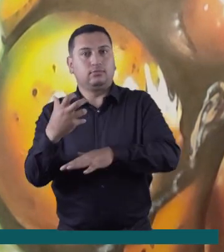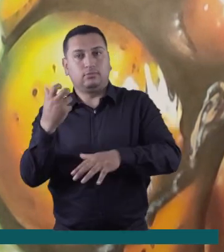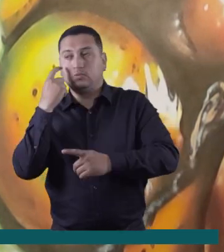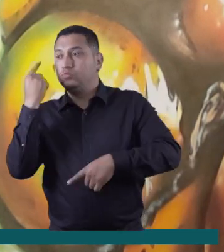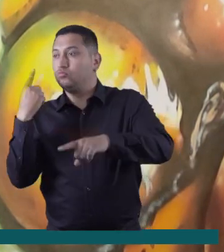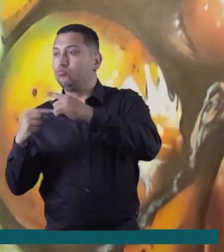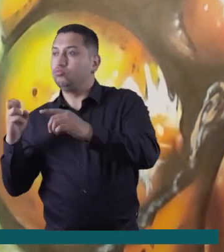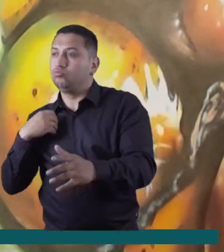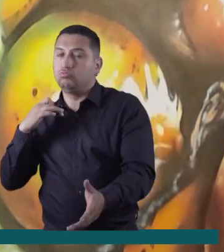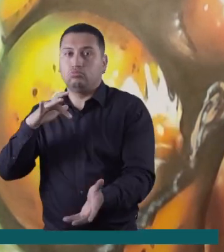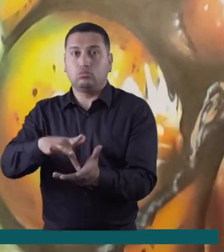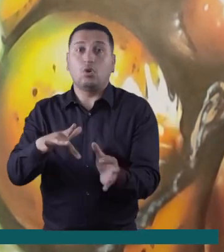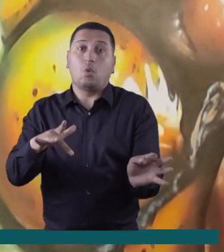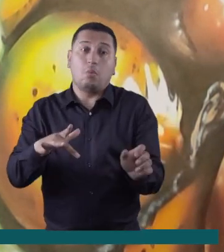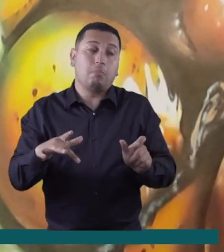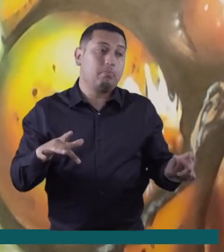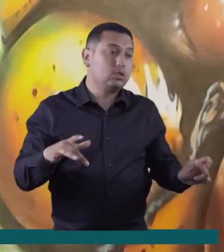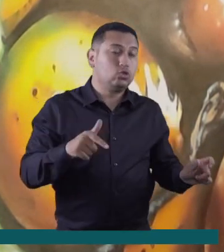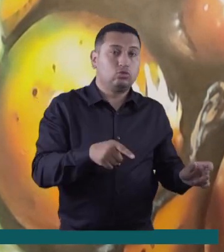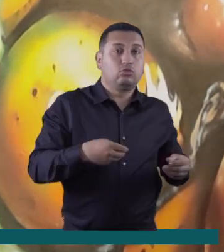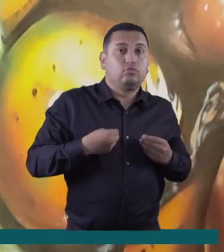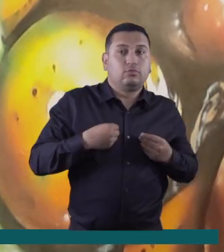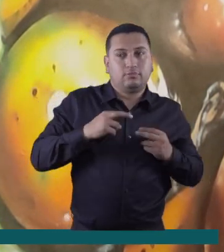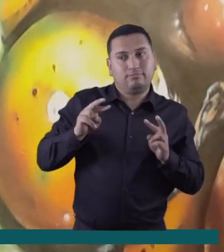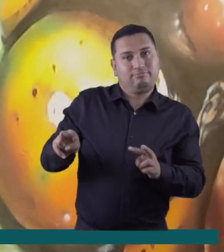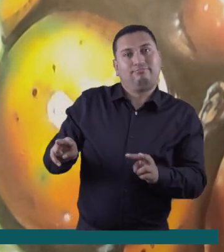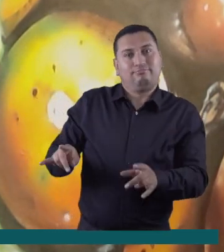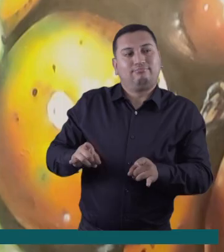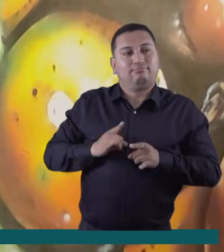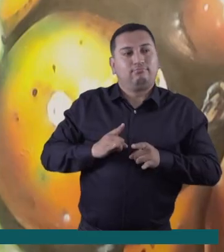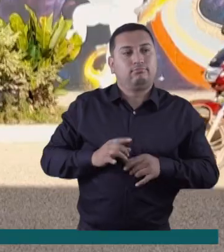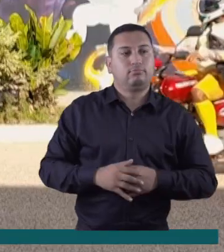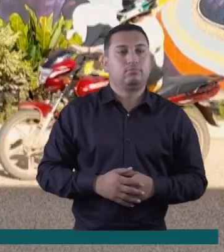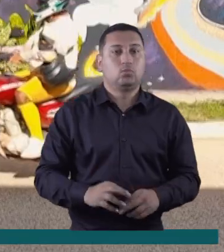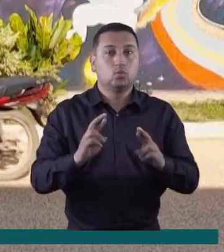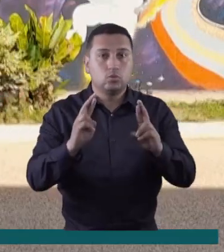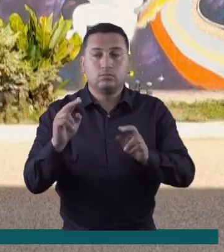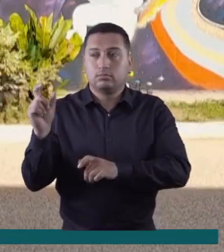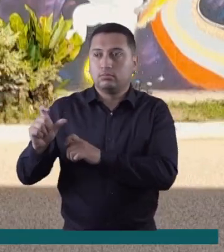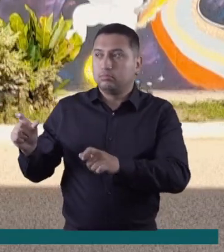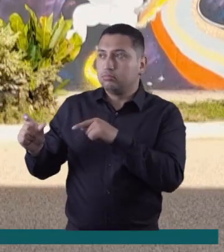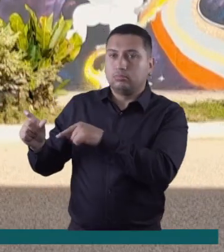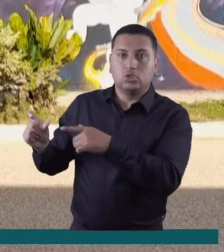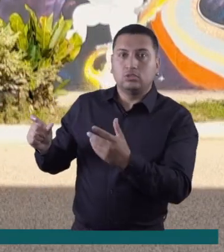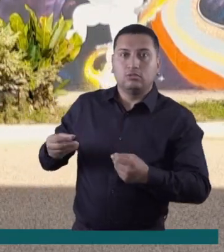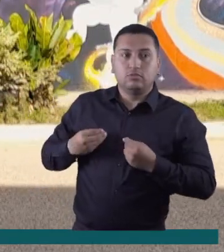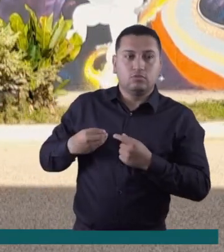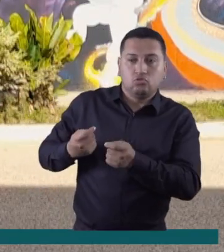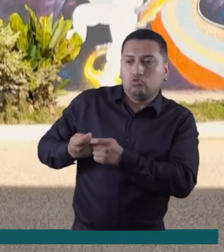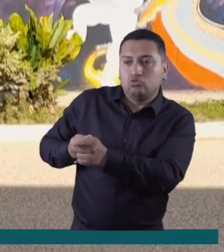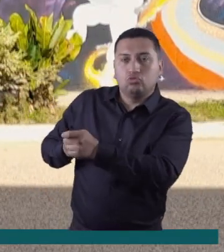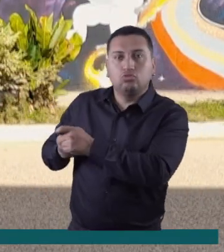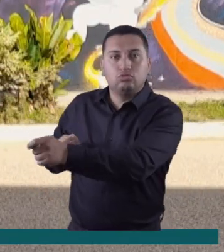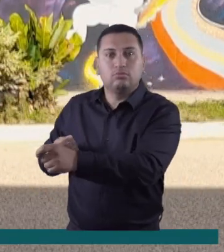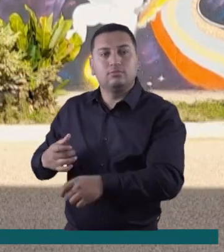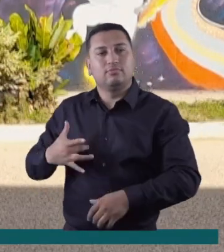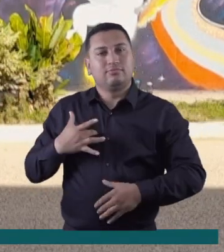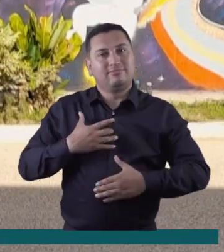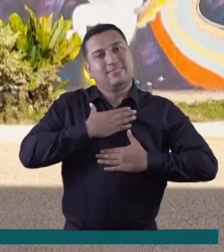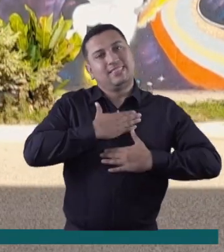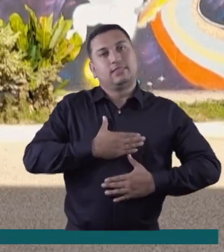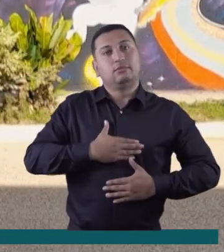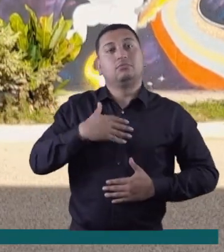ser más llamativo para el turista, hasta para las mismas personas que viven acá. Esperamos que sea al agrado de la gente del sector,